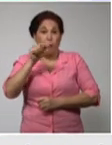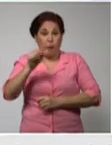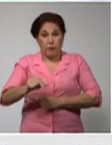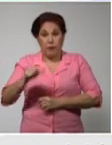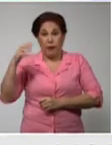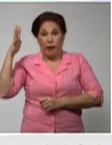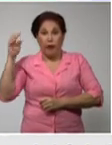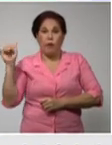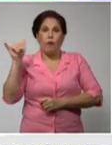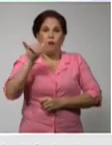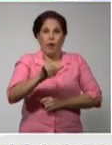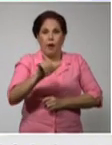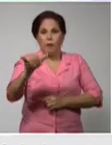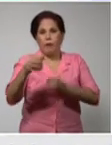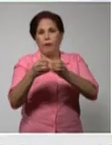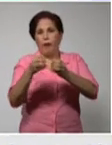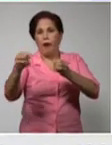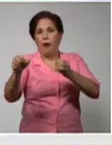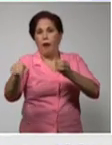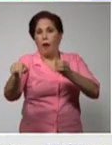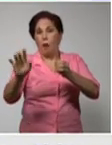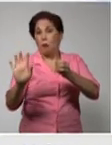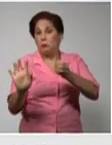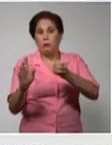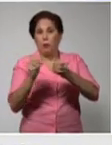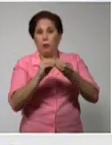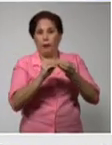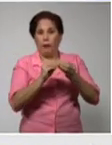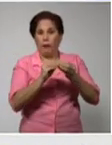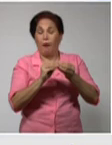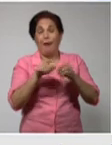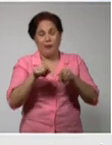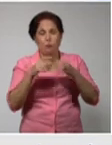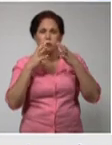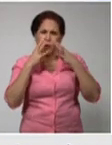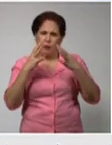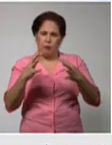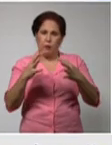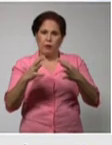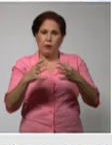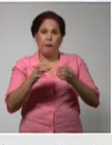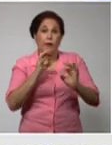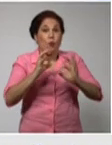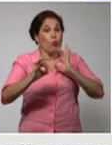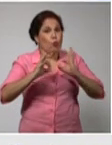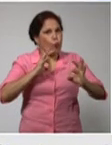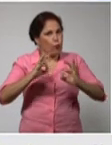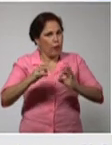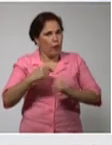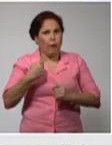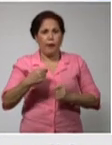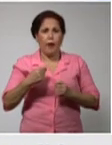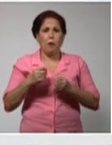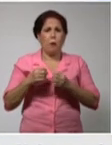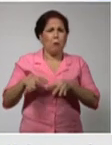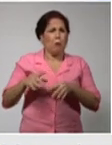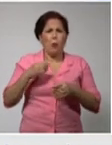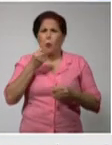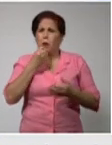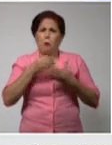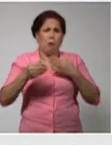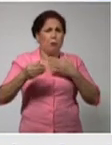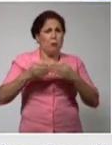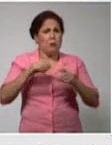cumplimiento de nosotros aquí en el territorio por eso es importante no relajar ninguna medida de protección en tiempos de rebrote